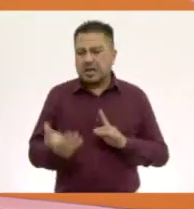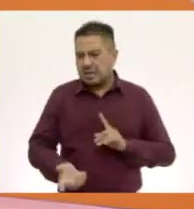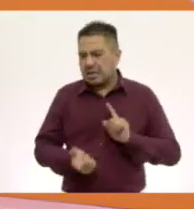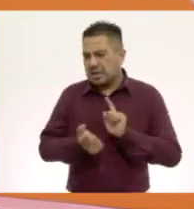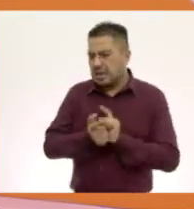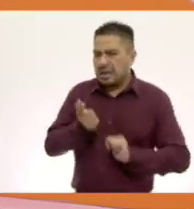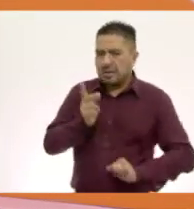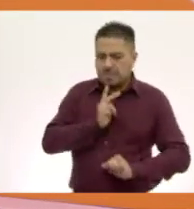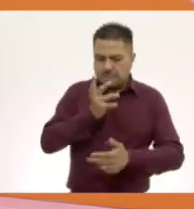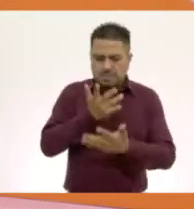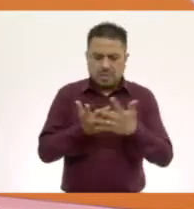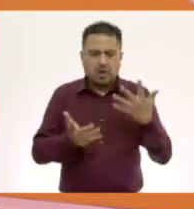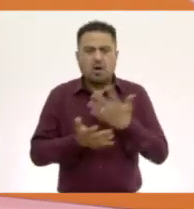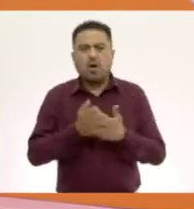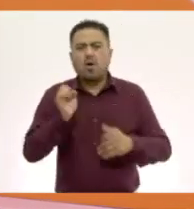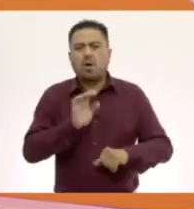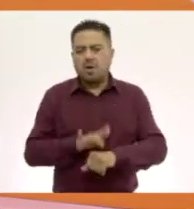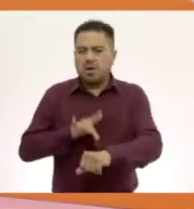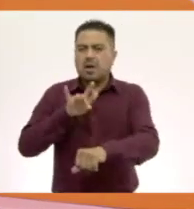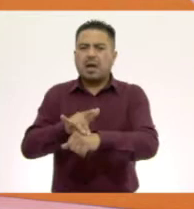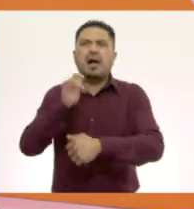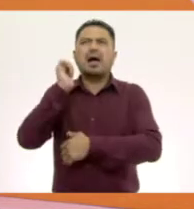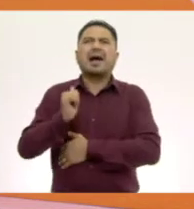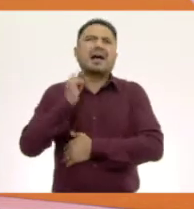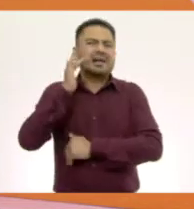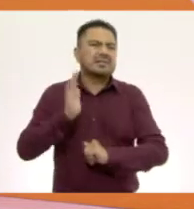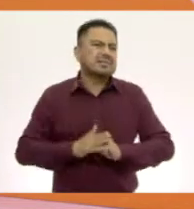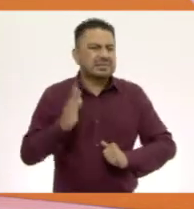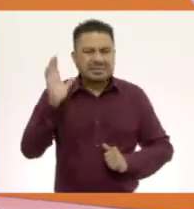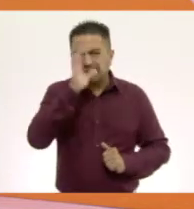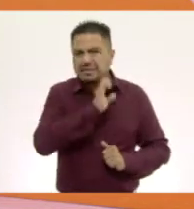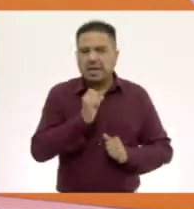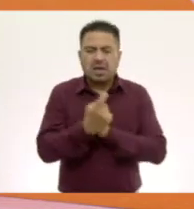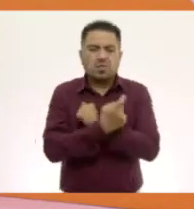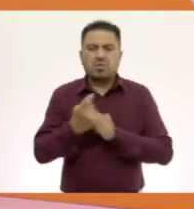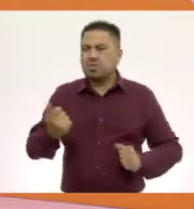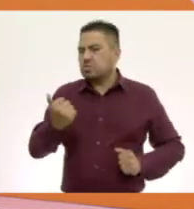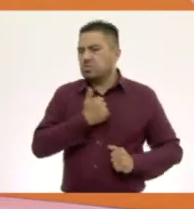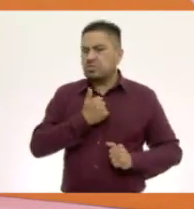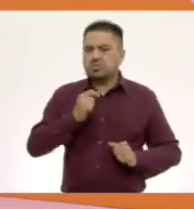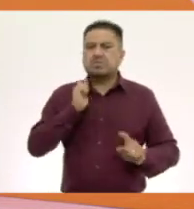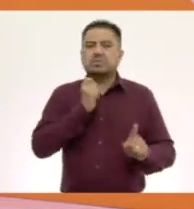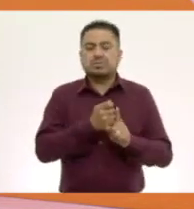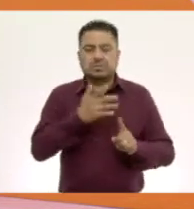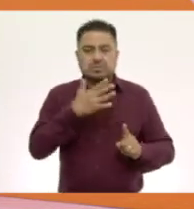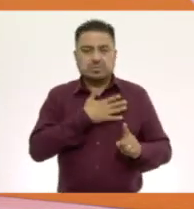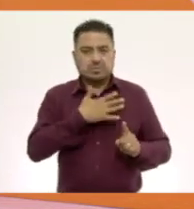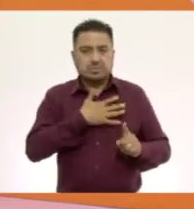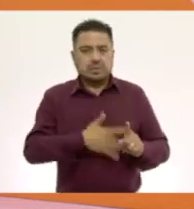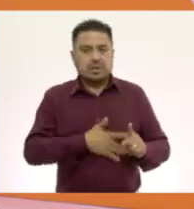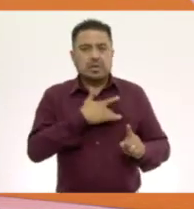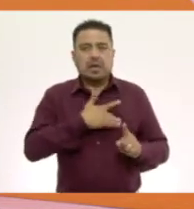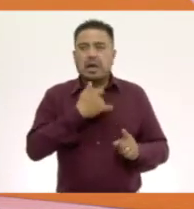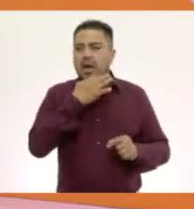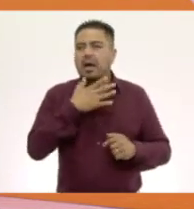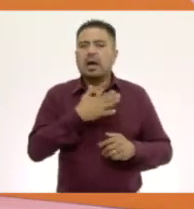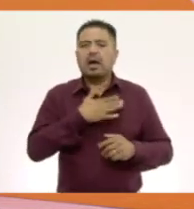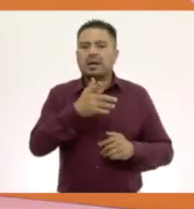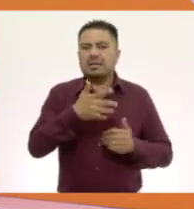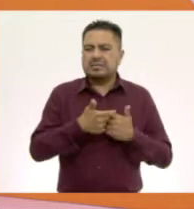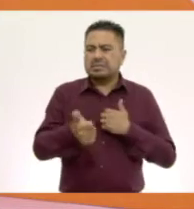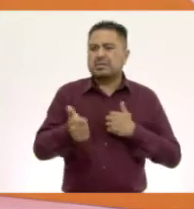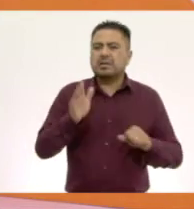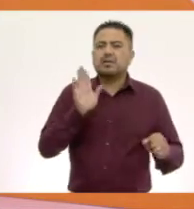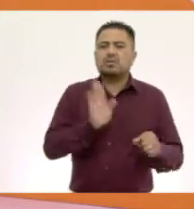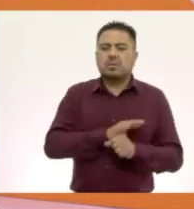mi mano o cuando toco algo que está demasiado caliente, automáticamente mi sentido del tacto dice, ¡aléjate